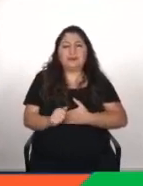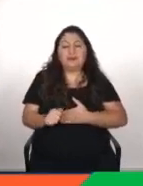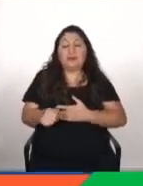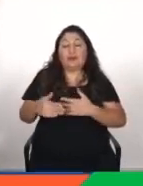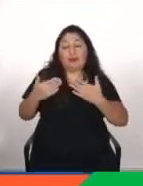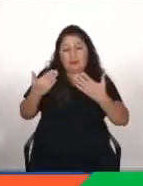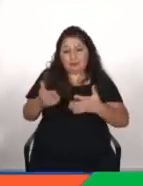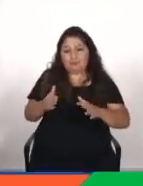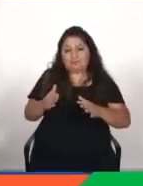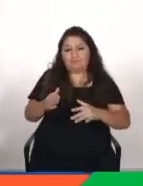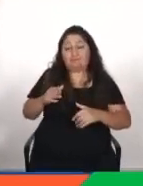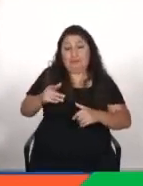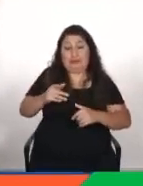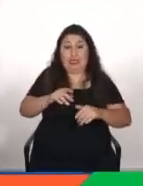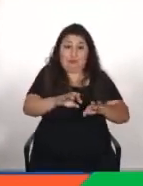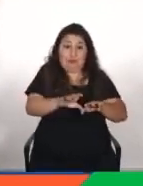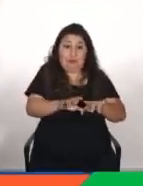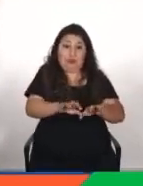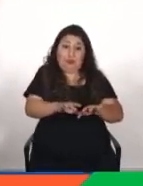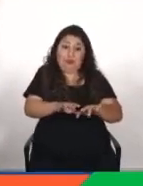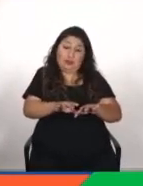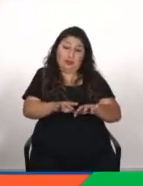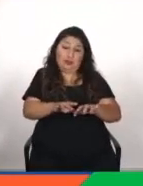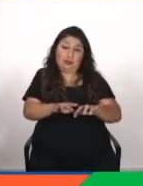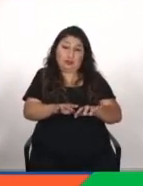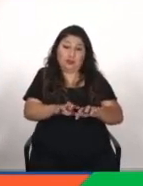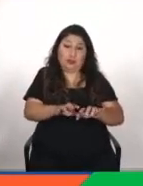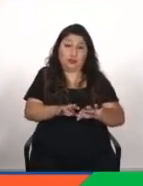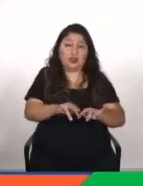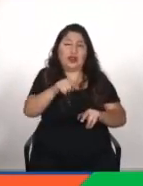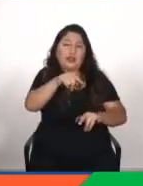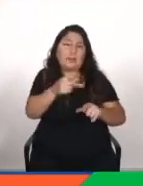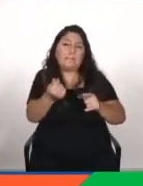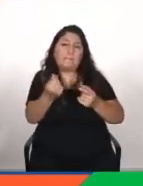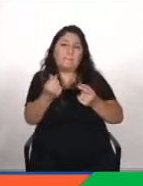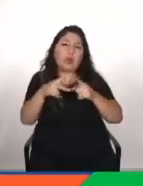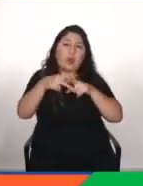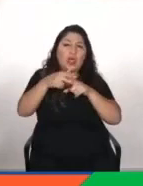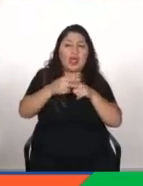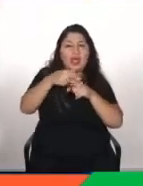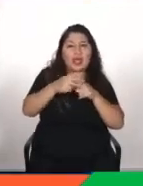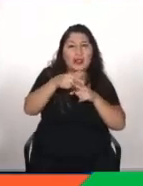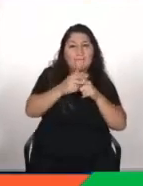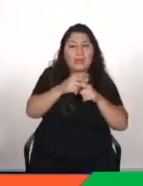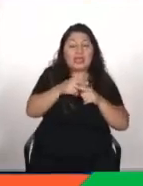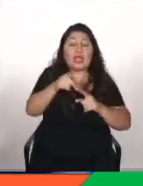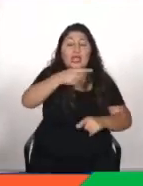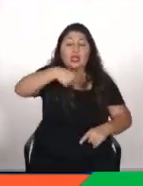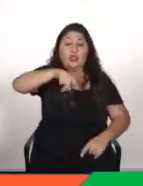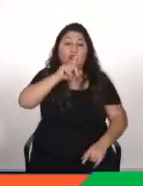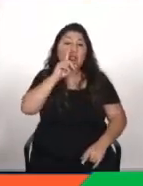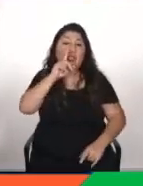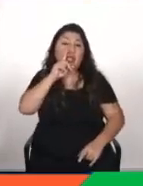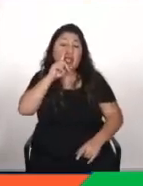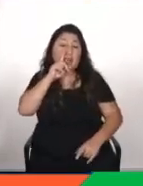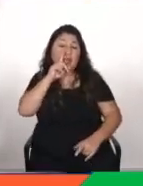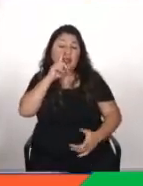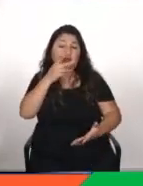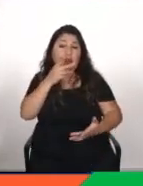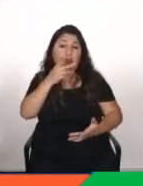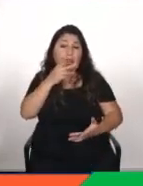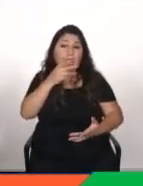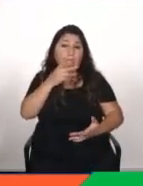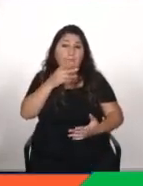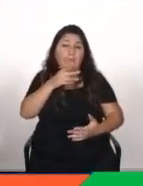fíjate la programación de toda la vida realmente lo podríamos ver como una herramienta que tenemos nosotros los humanos para poder coger una máquina y